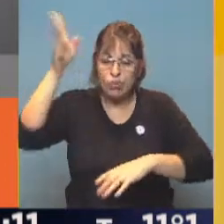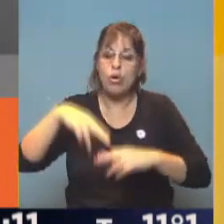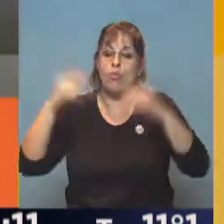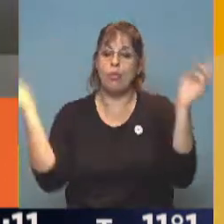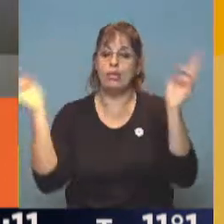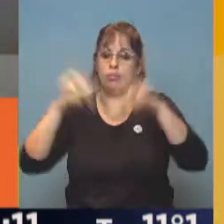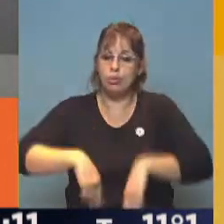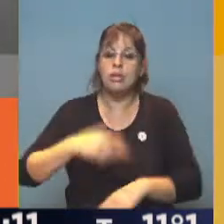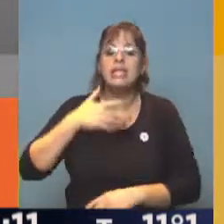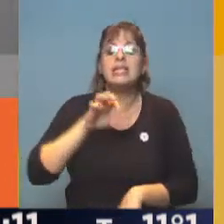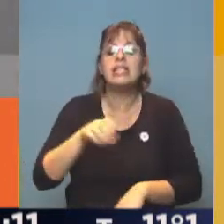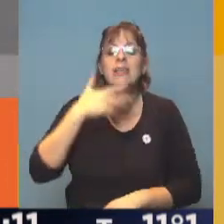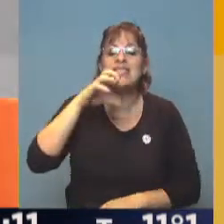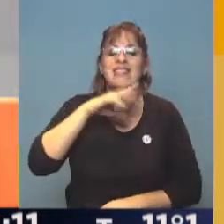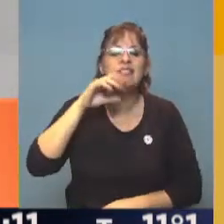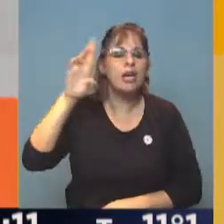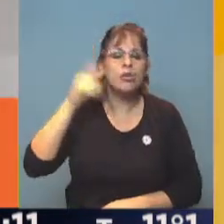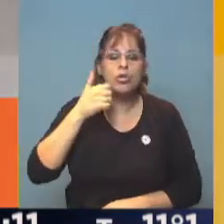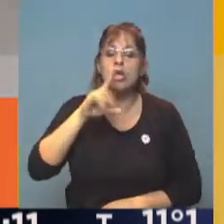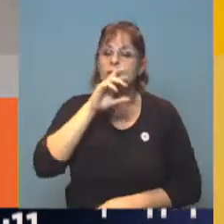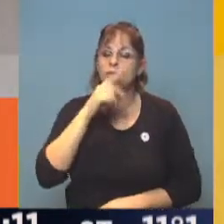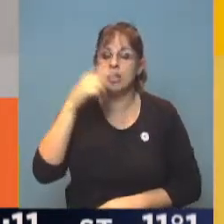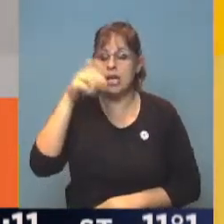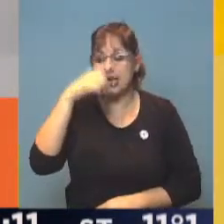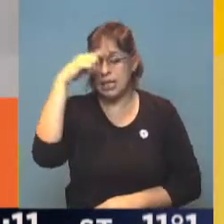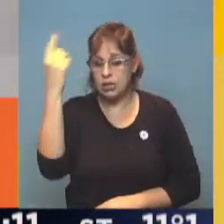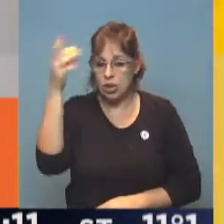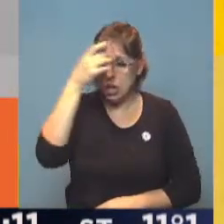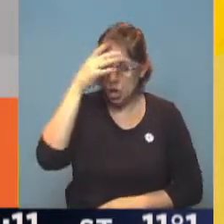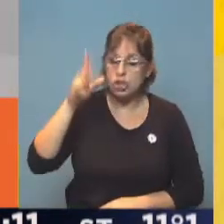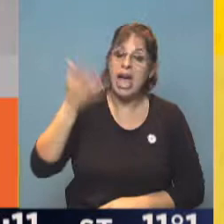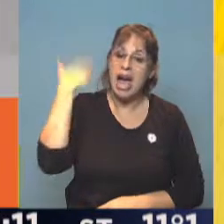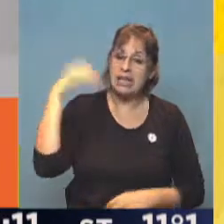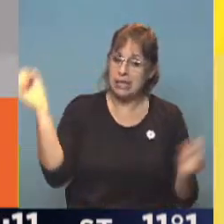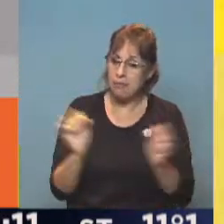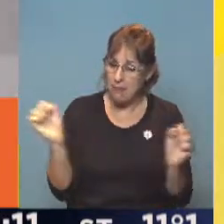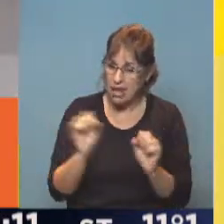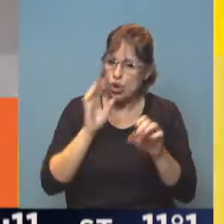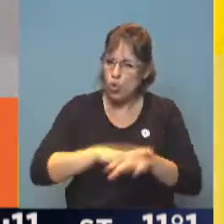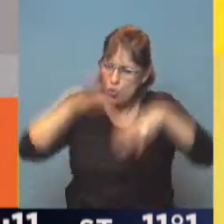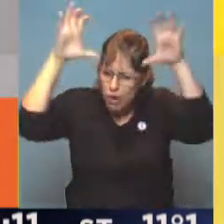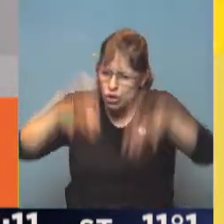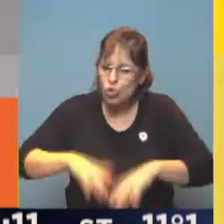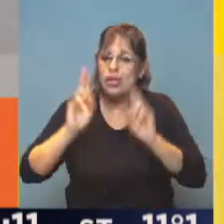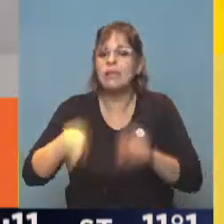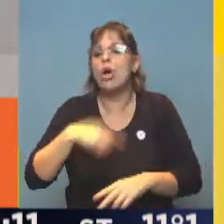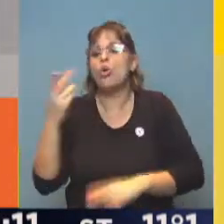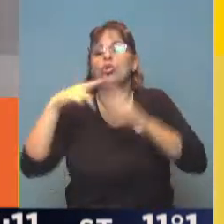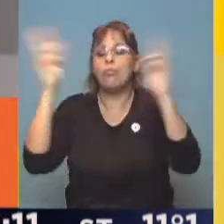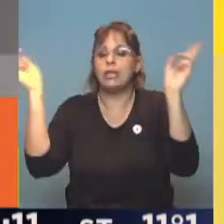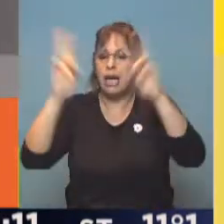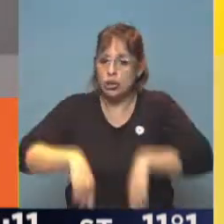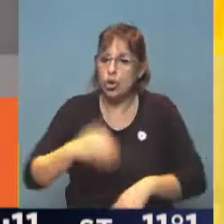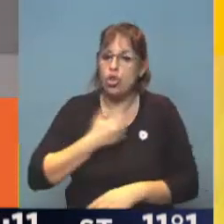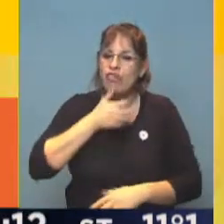Paso Santa Rosa de la Ruta Nacional 12. En mayo, por las lluvias, también se cayó otro puente sobre